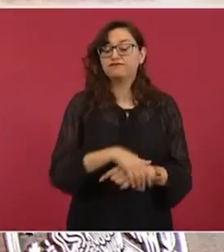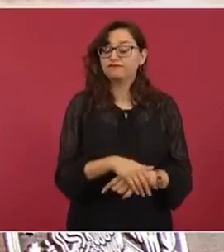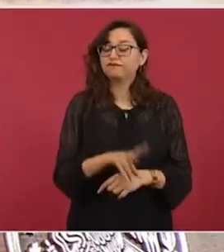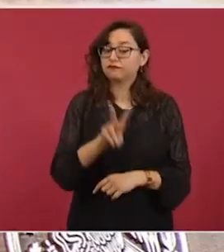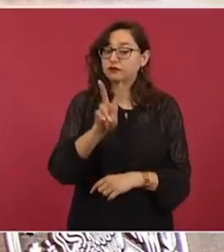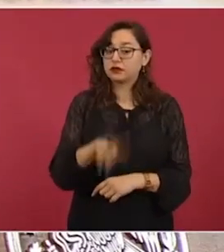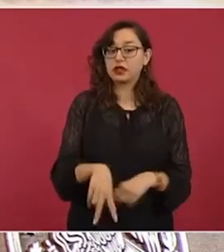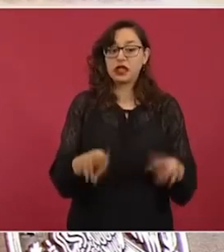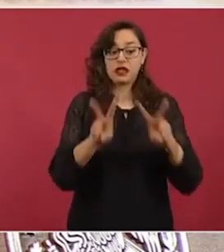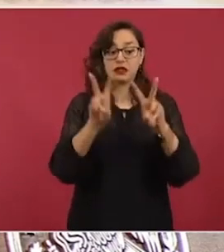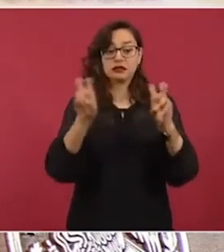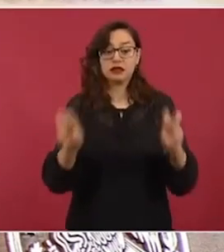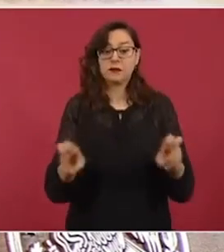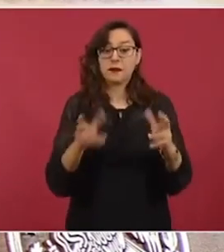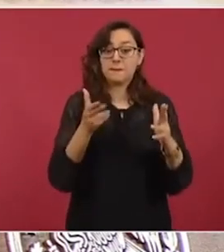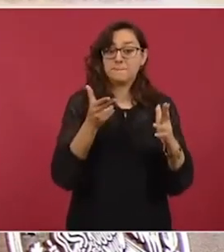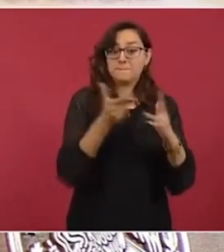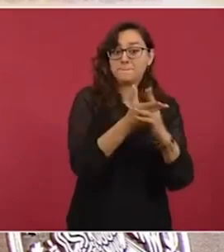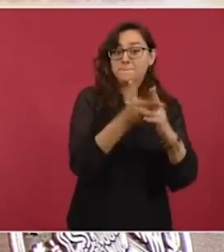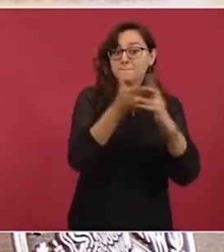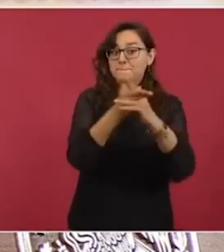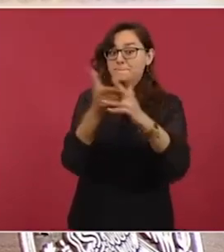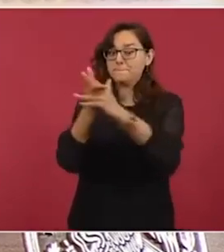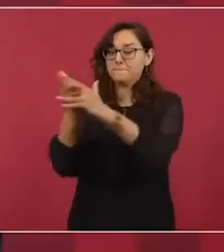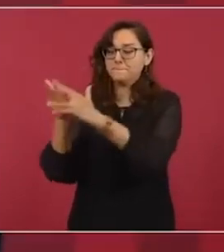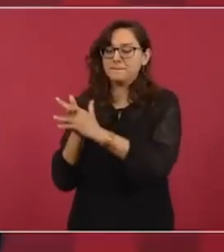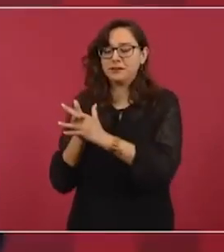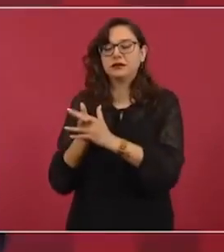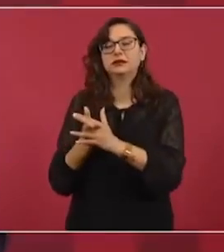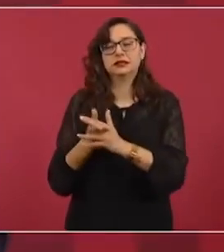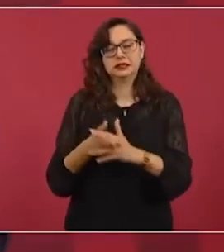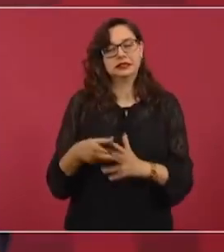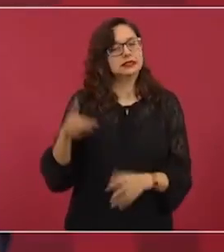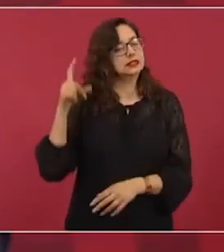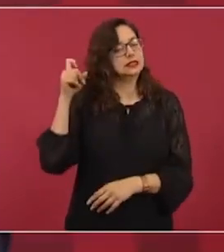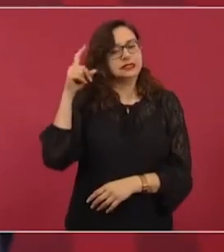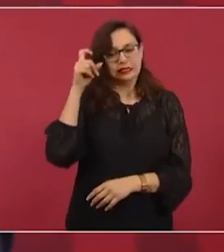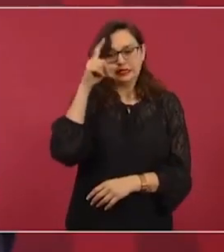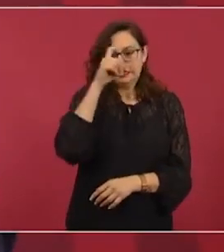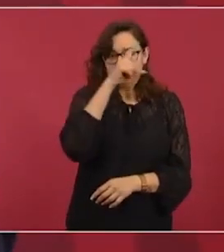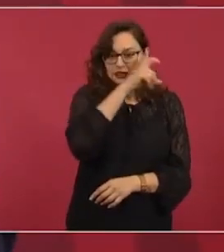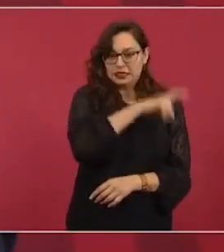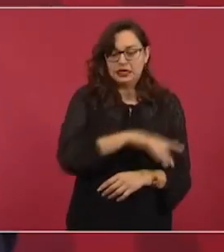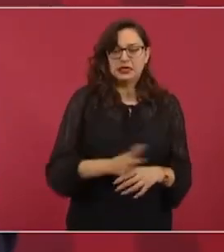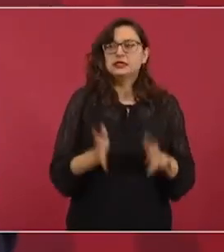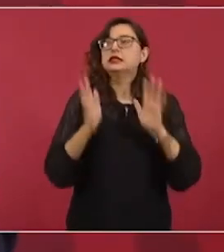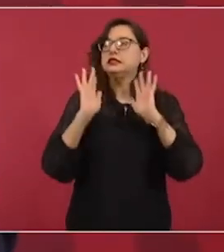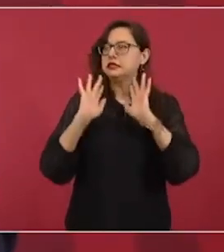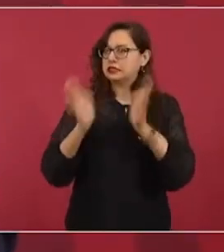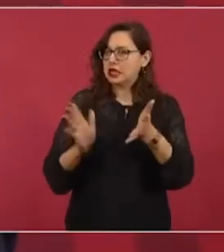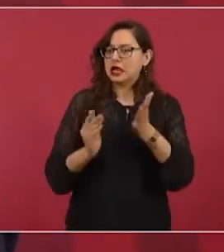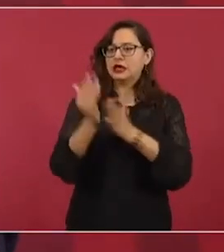Nosotros avanzamos en robo de vehículos, avanzamos en